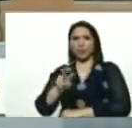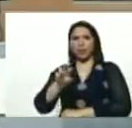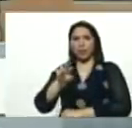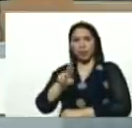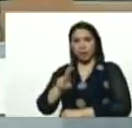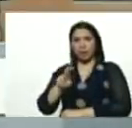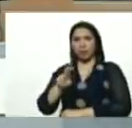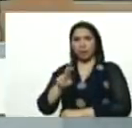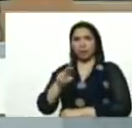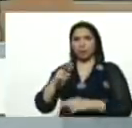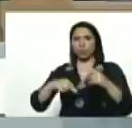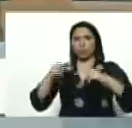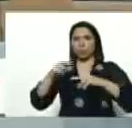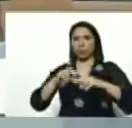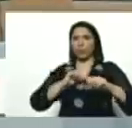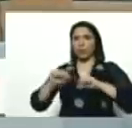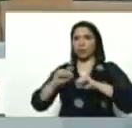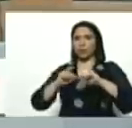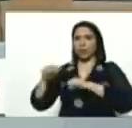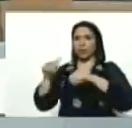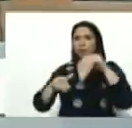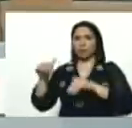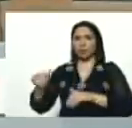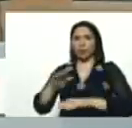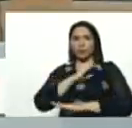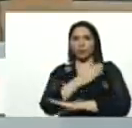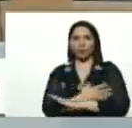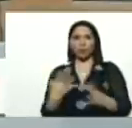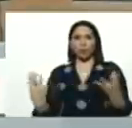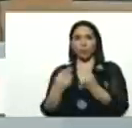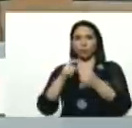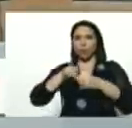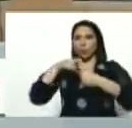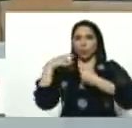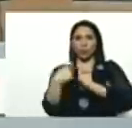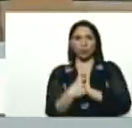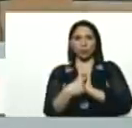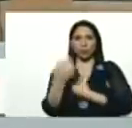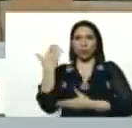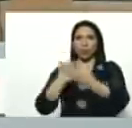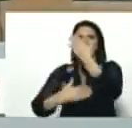maquinaria electoral, fuerte, junto al polo patriótico, de aquella etapa,